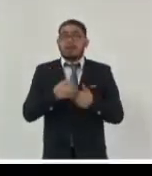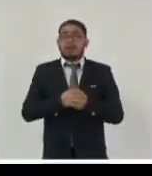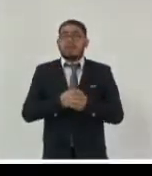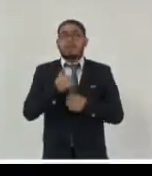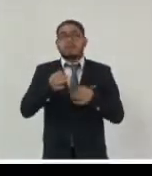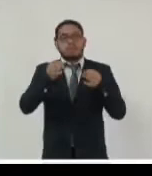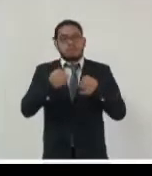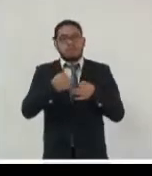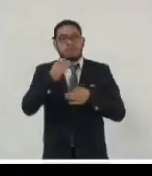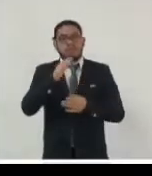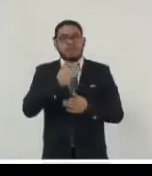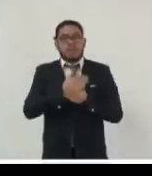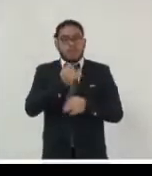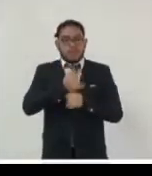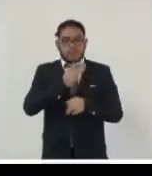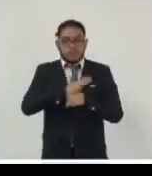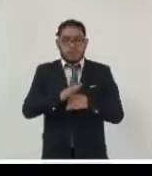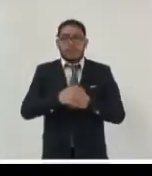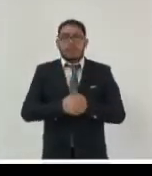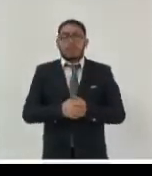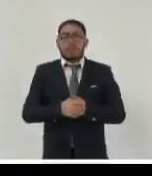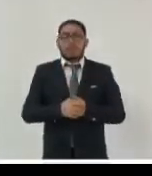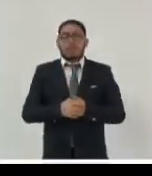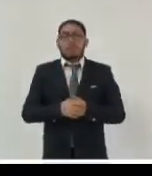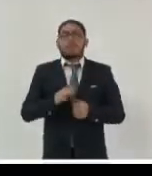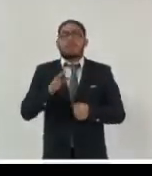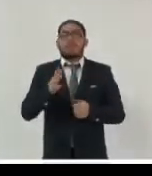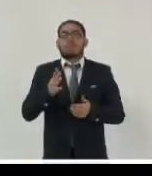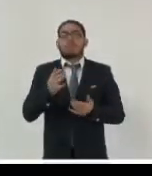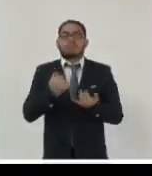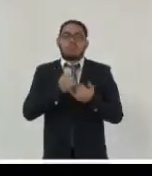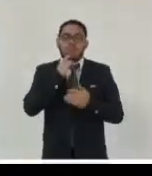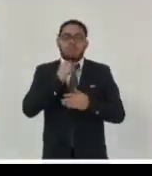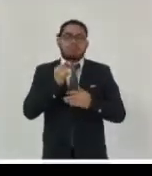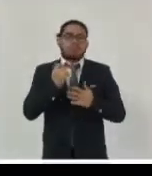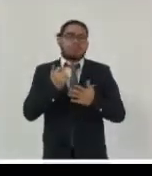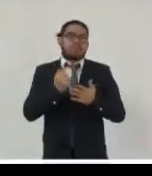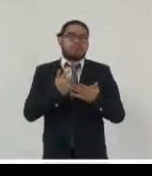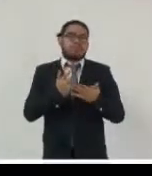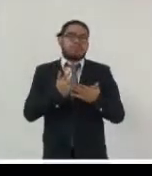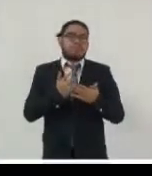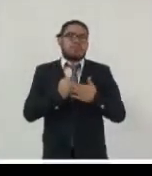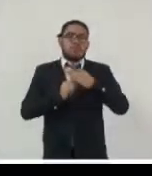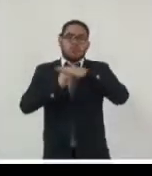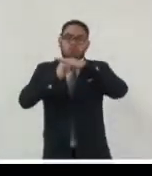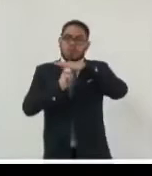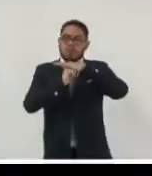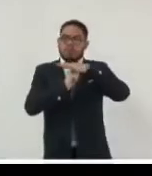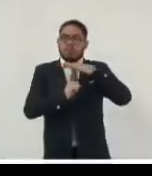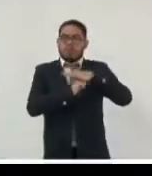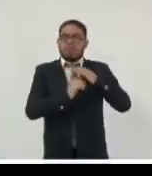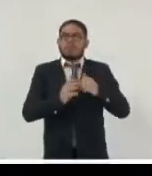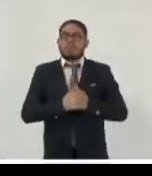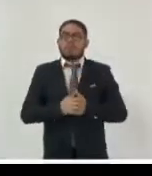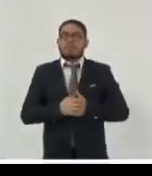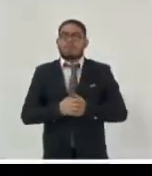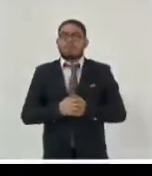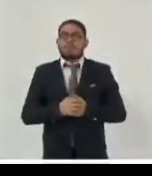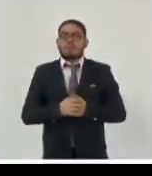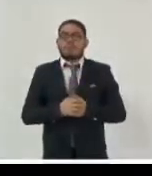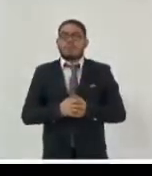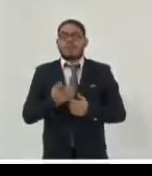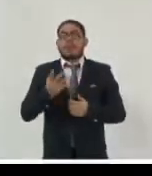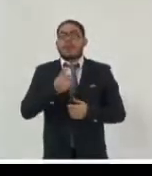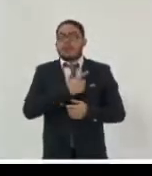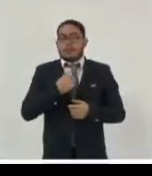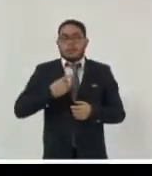cualquier fecha y soporte sumamos datos o los datos debemos registrarlos en forma